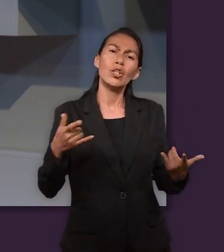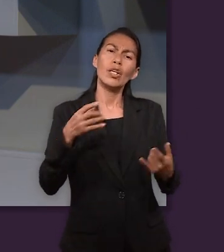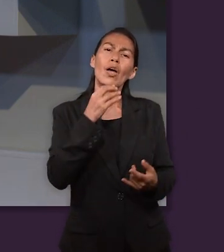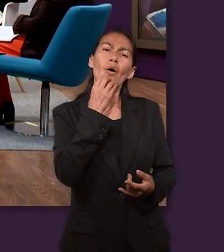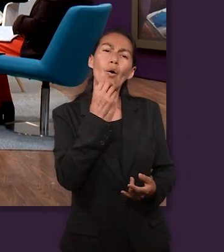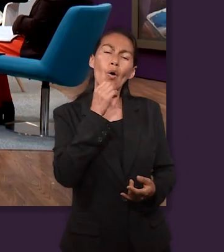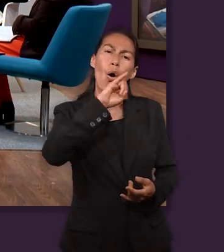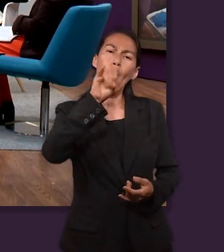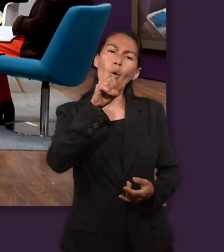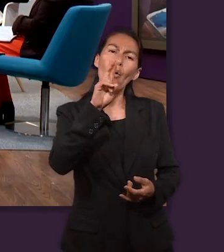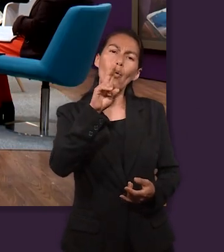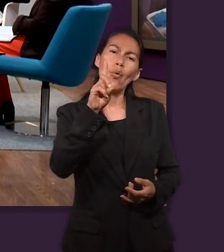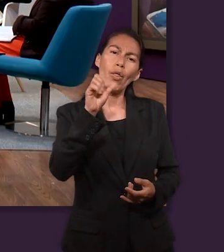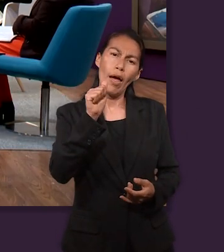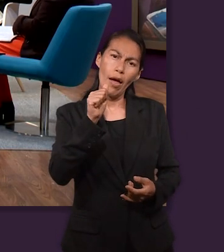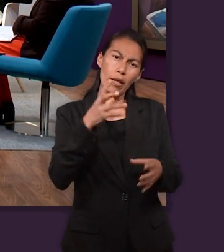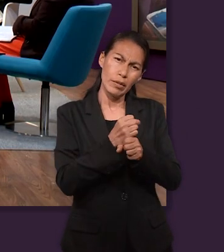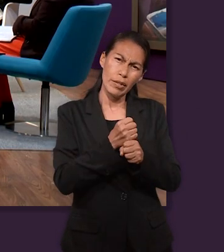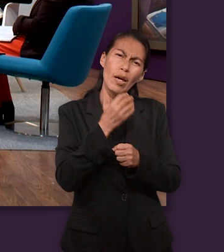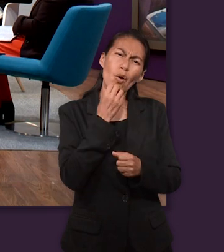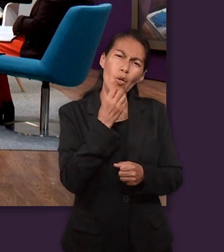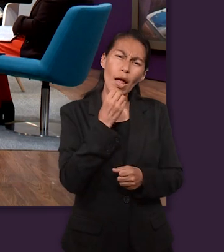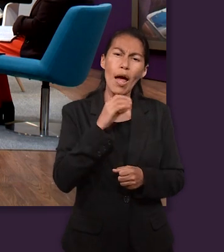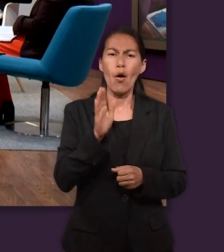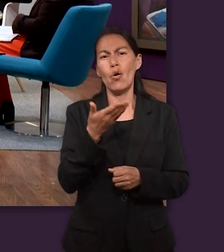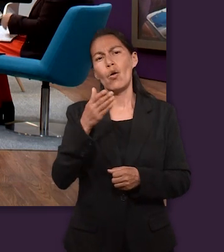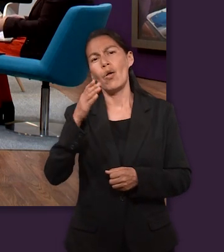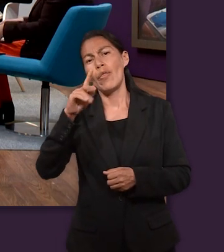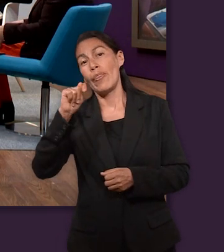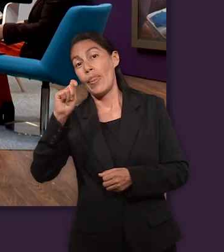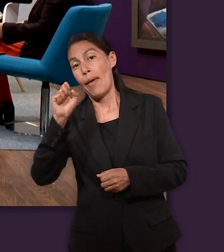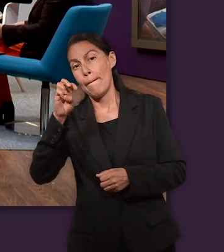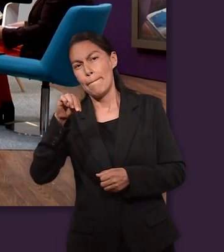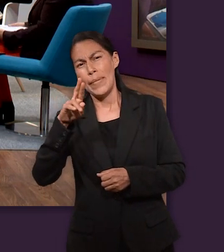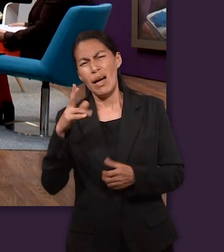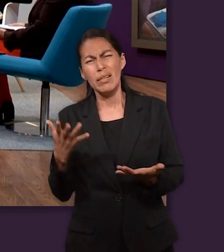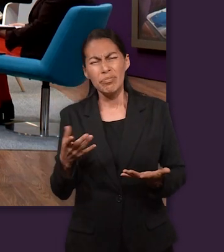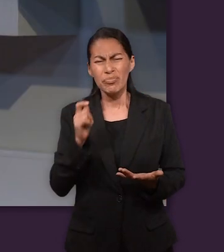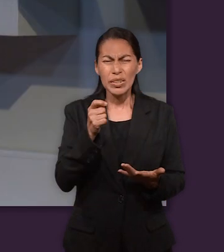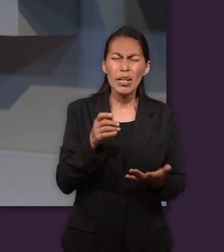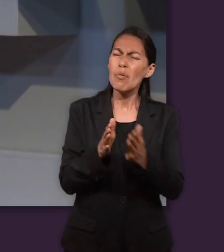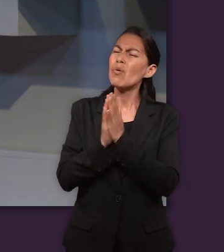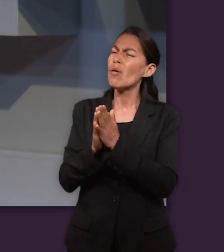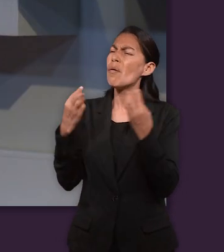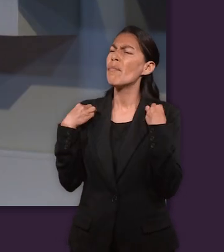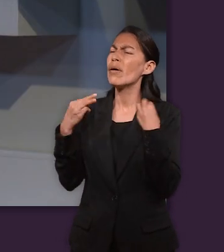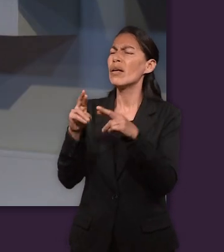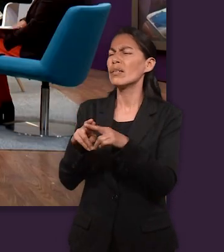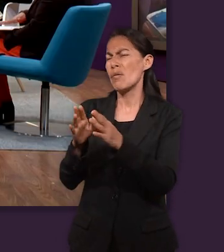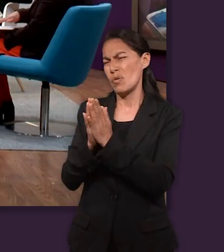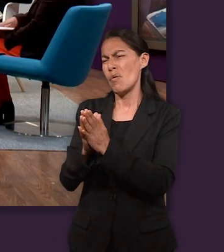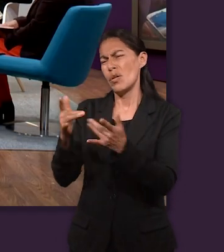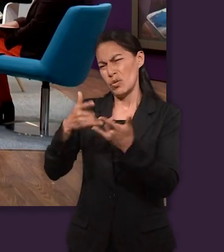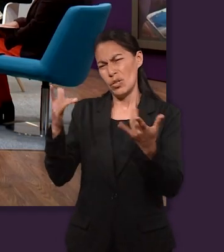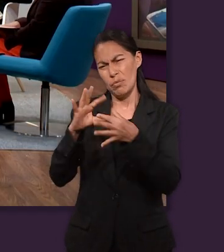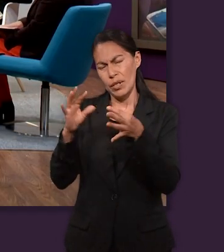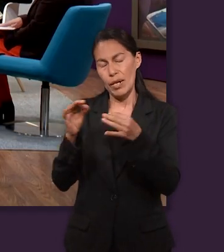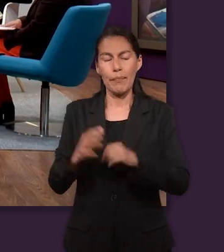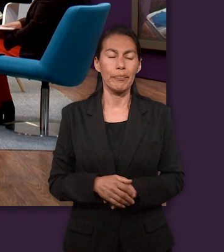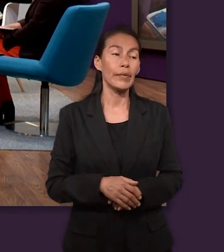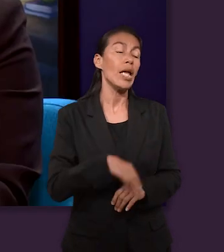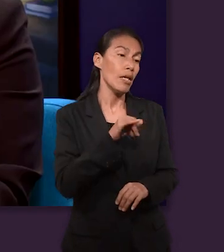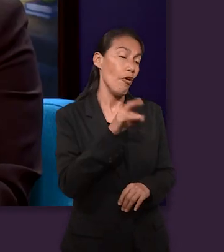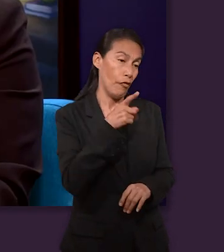historia de Judá y Tamar. ¿Nos puede explicar más o menos cómo va esta historia, Profita? Tamar se había